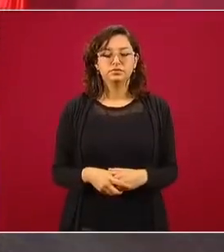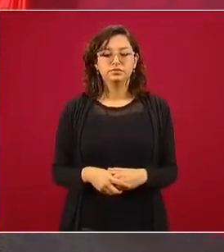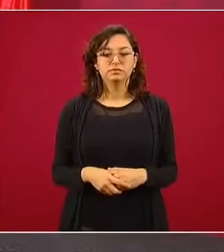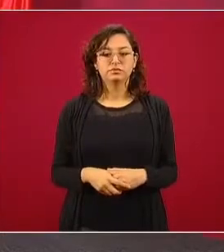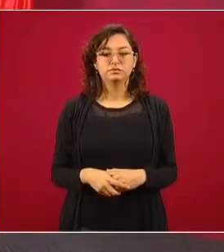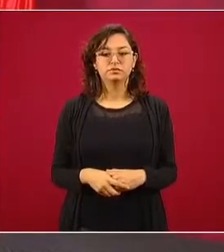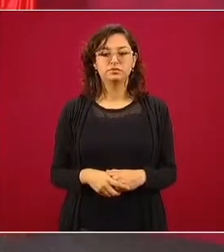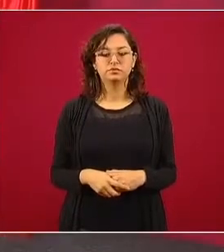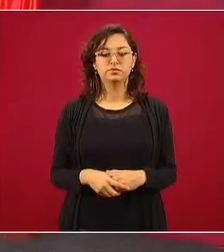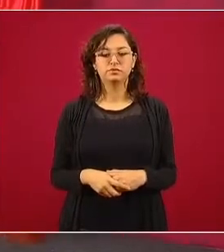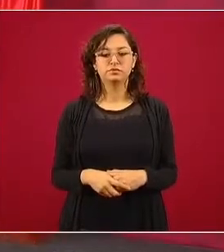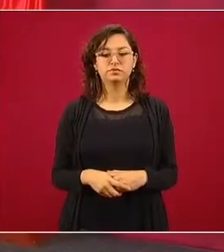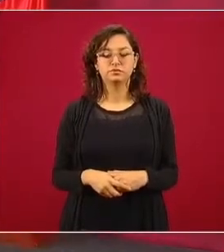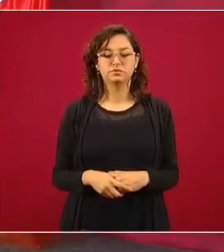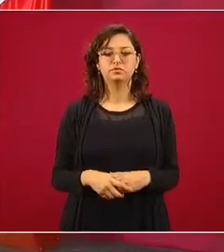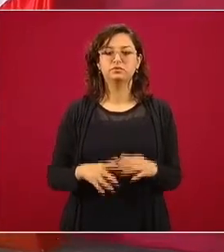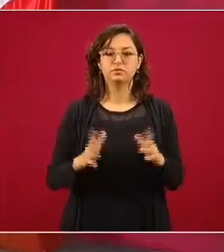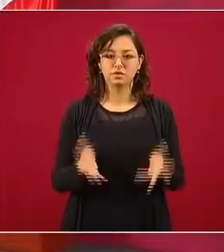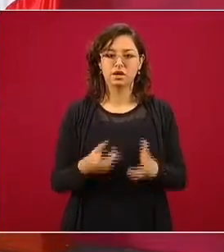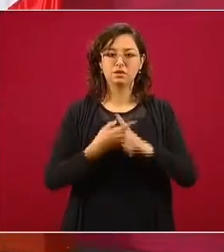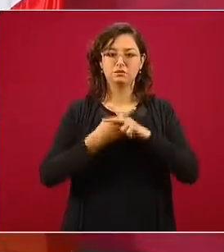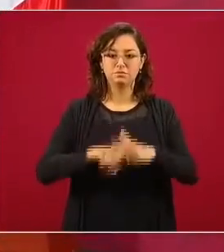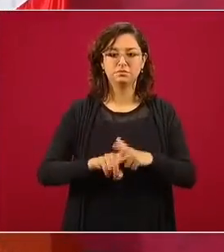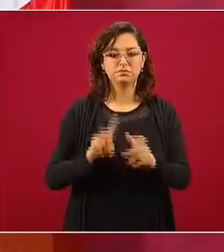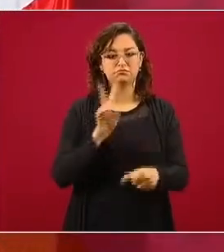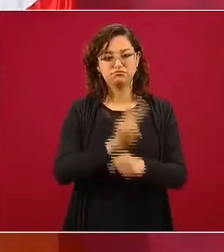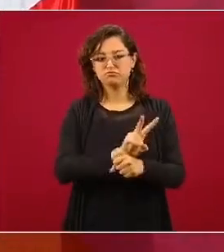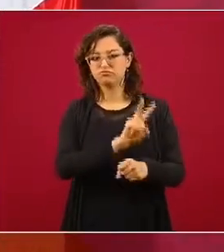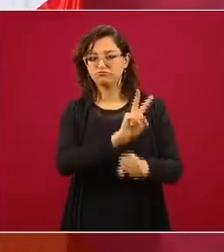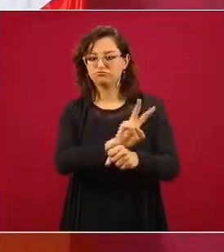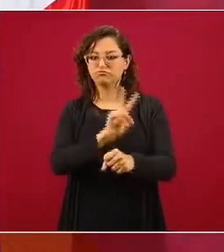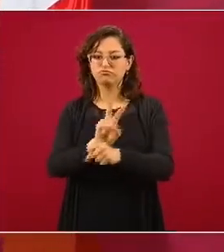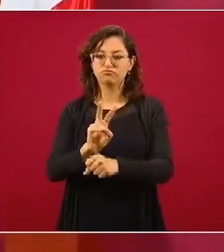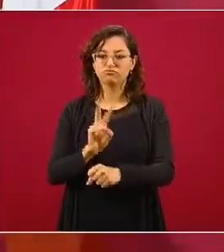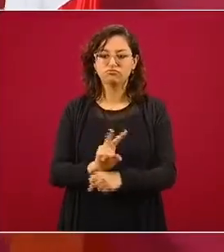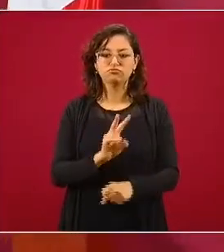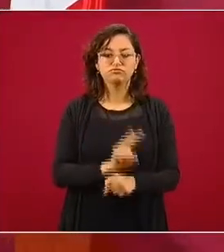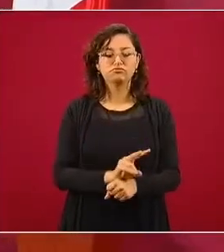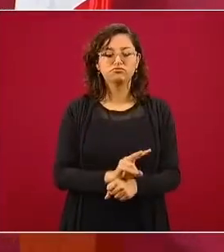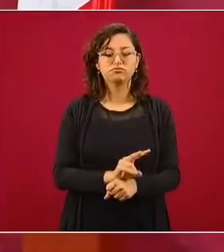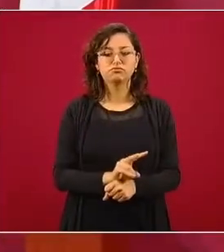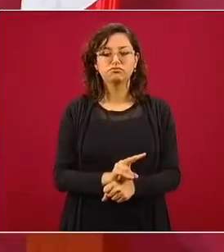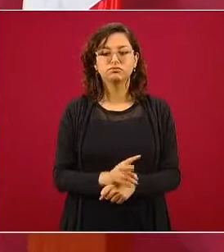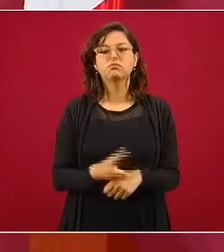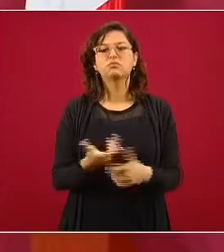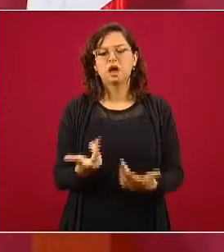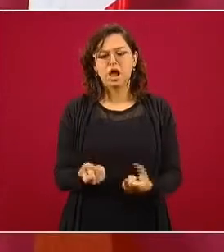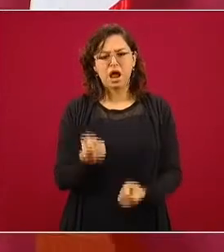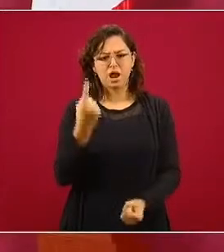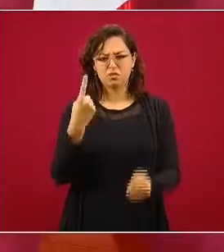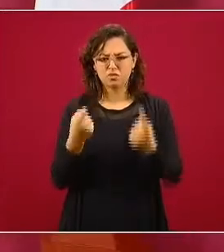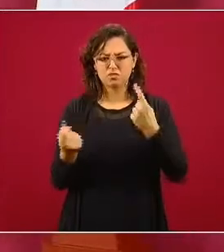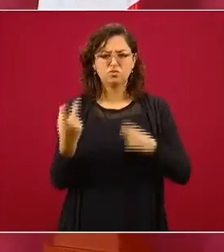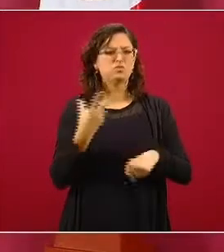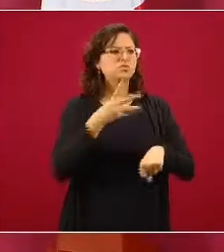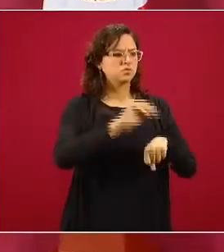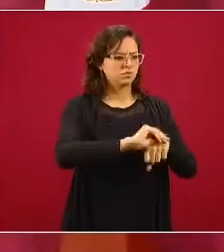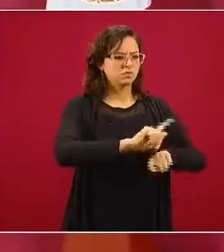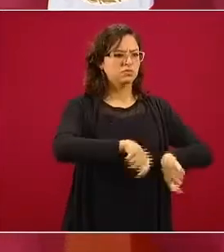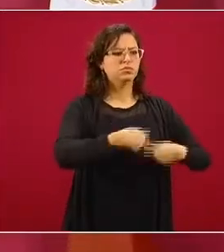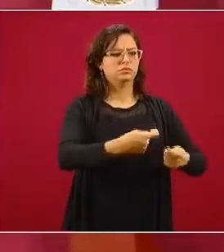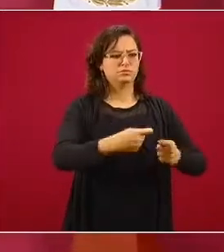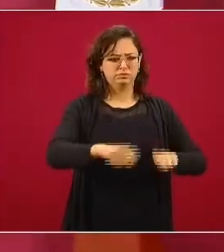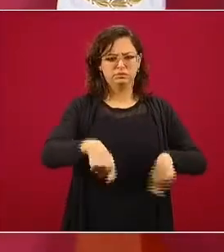supervisión. Ya se han entregado permisos en